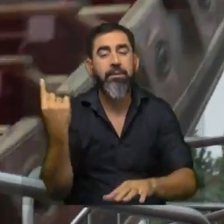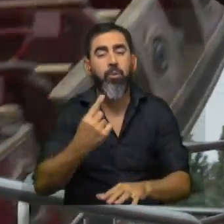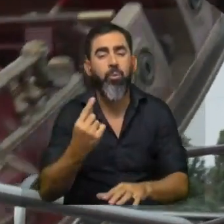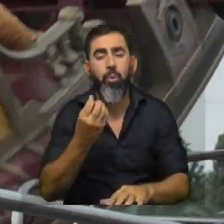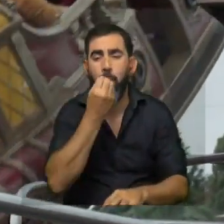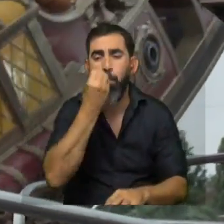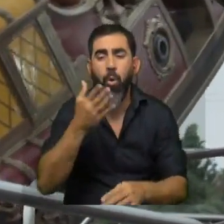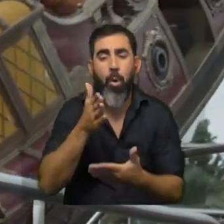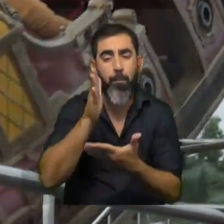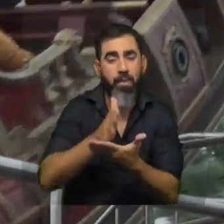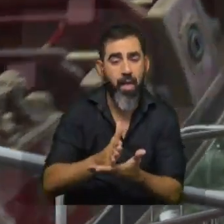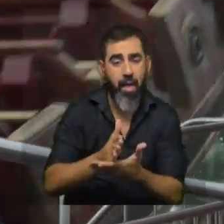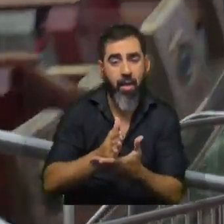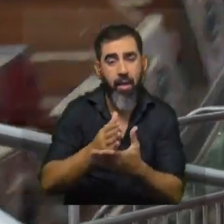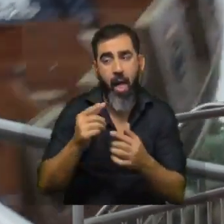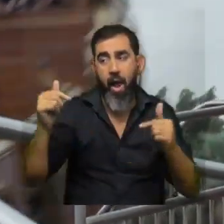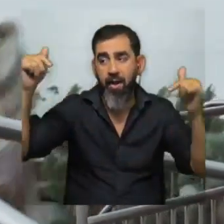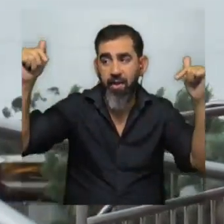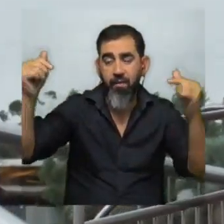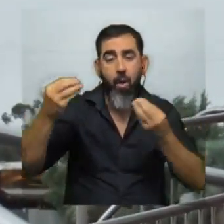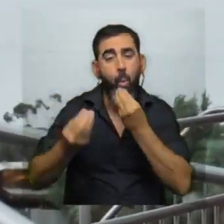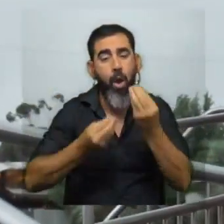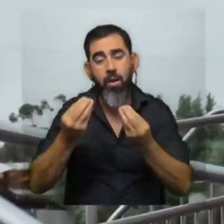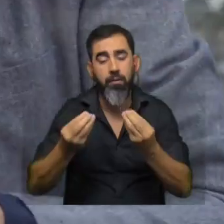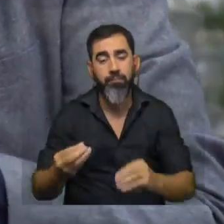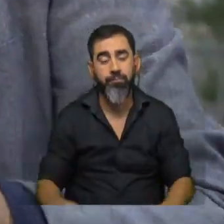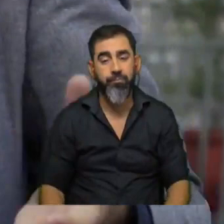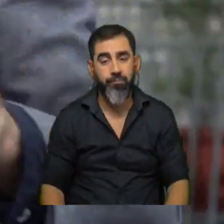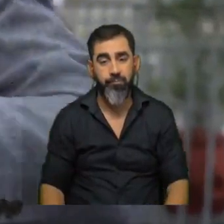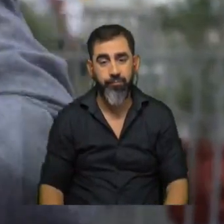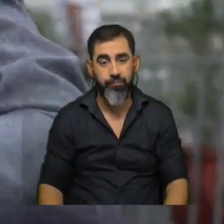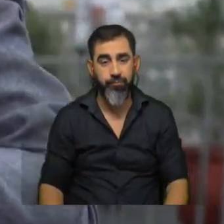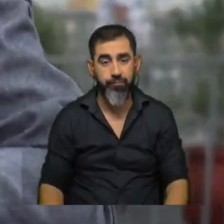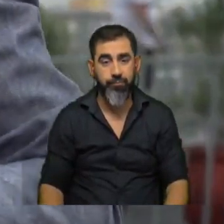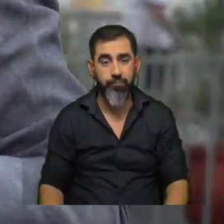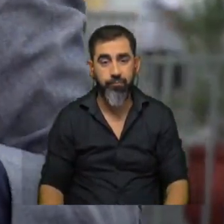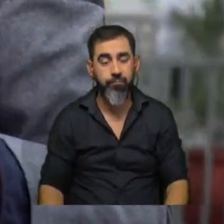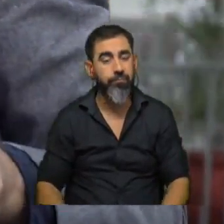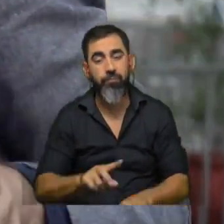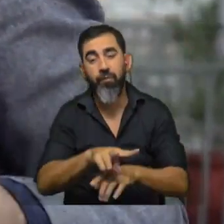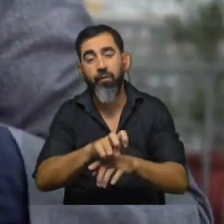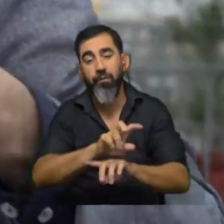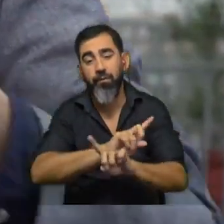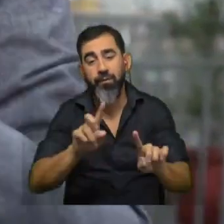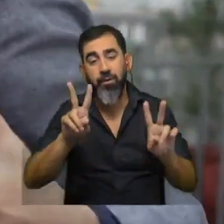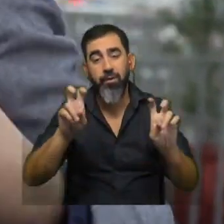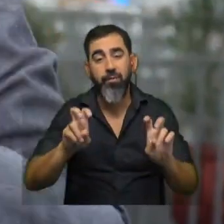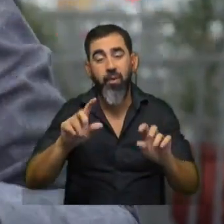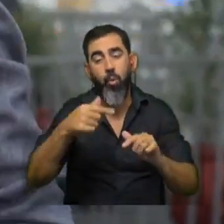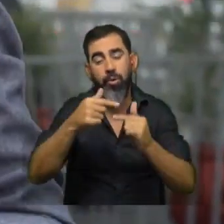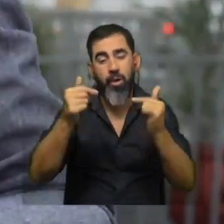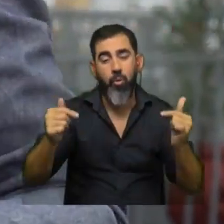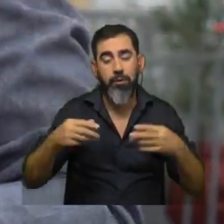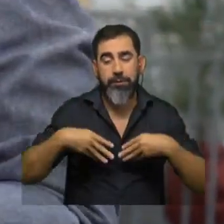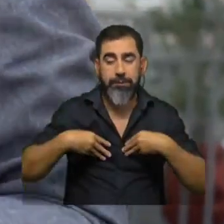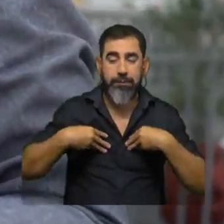más en el medio del barco? ¿más en las puntas? ¿para sentir más adentro? eso creo que más que con física me parece que tiene más que ver con otras cosas de la